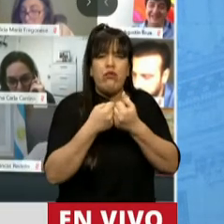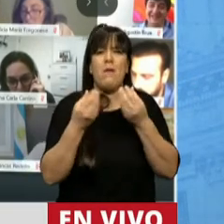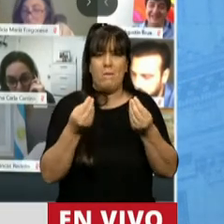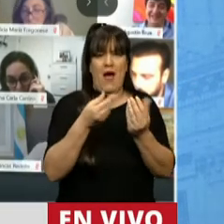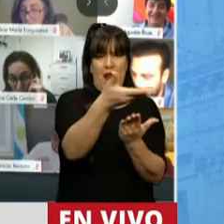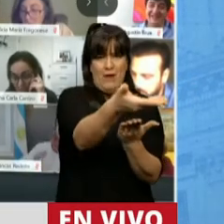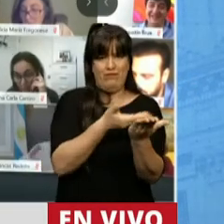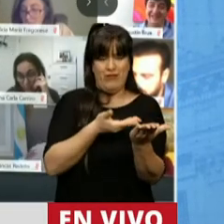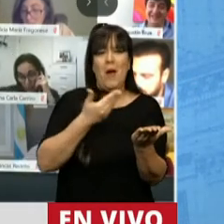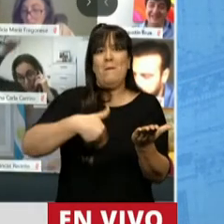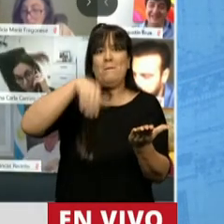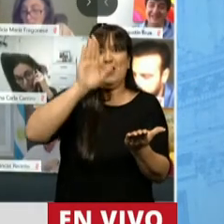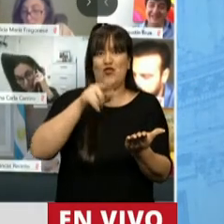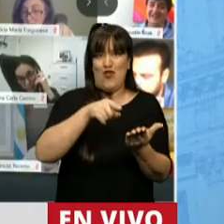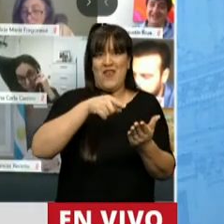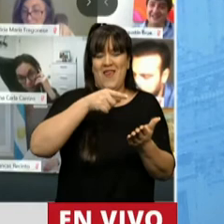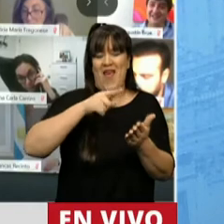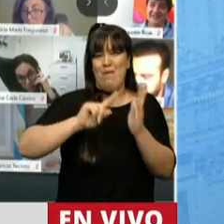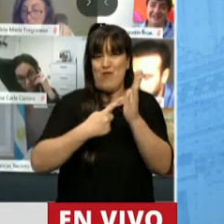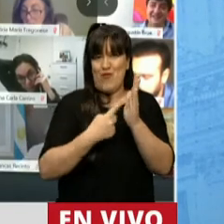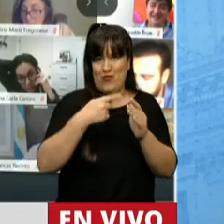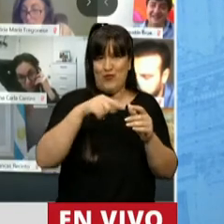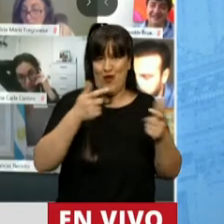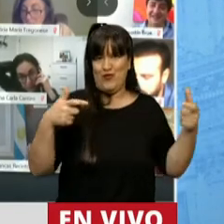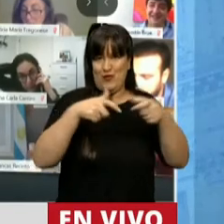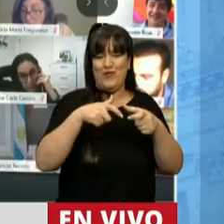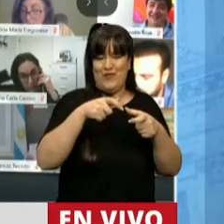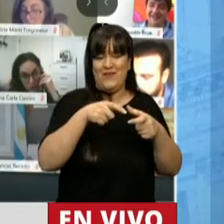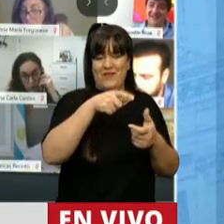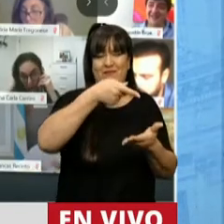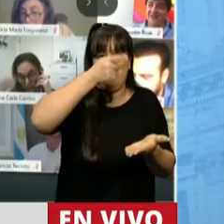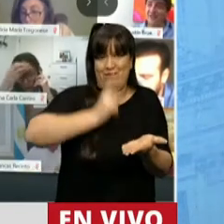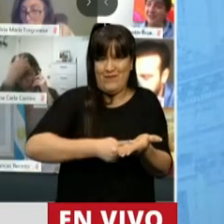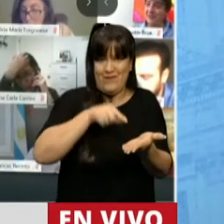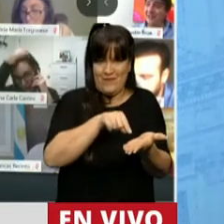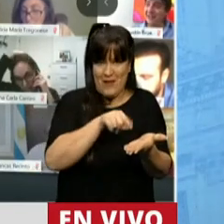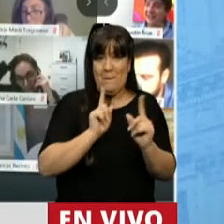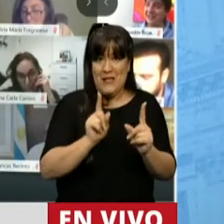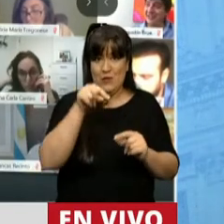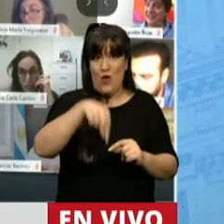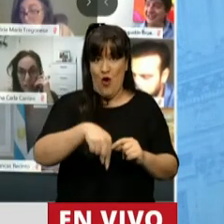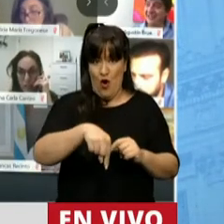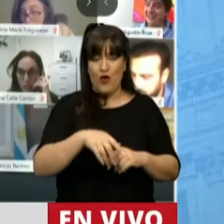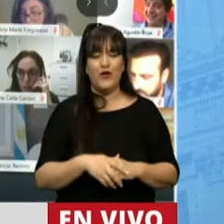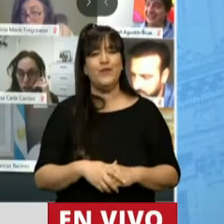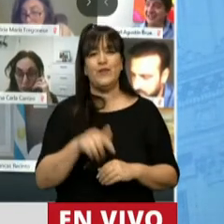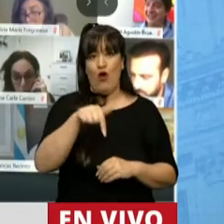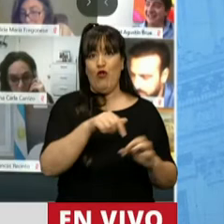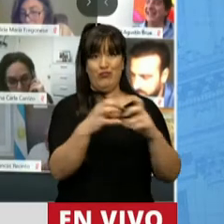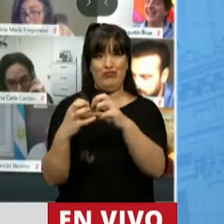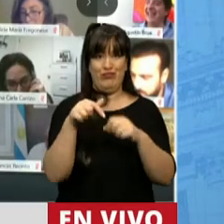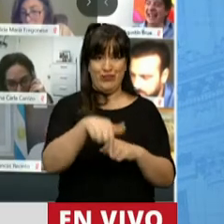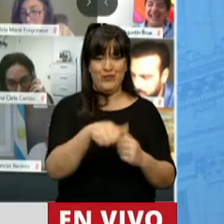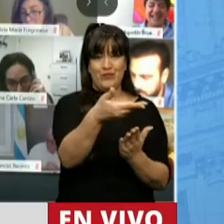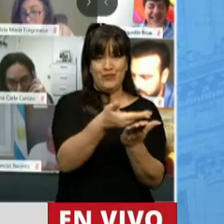consenso más amplio posible alrededor de este dictamen que estamos poniendo a consideración